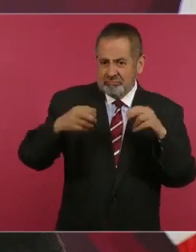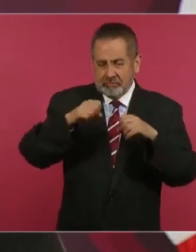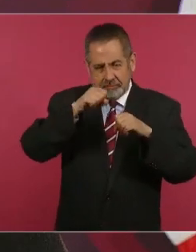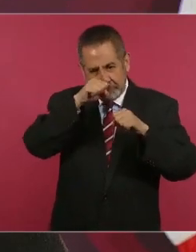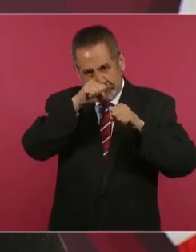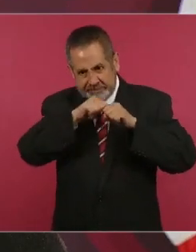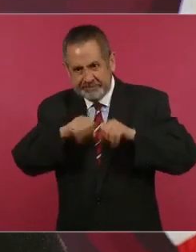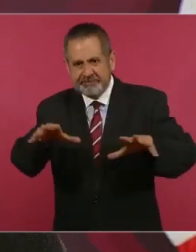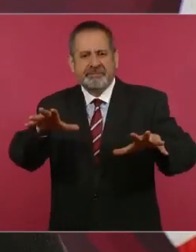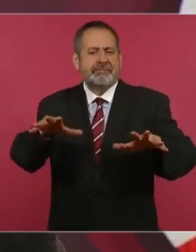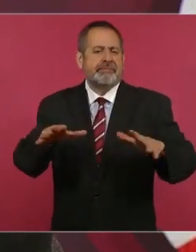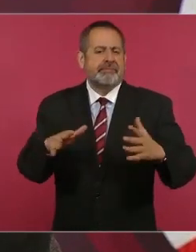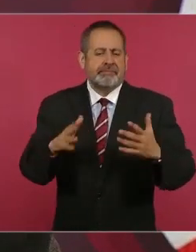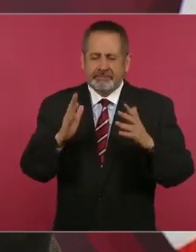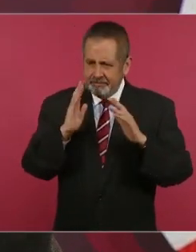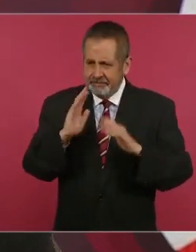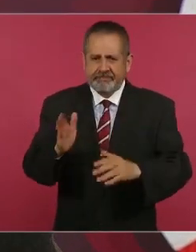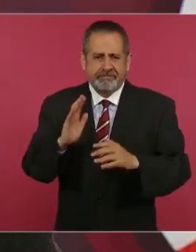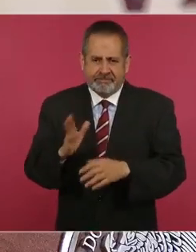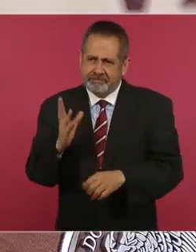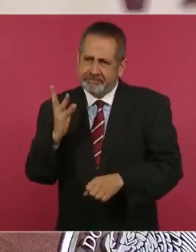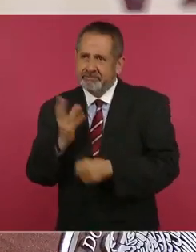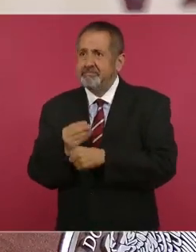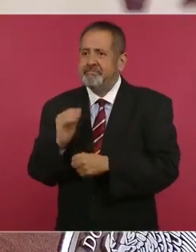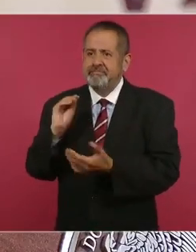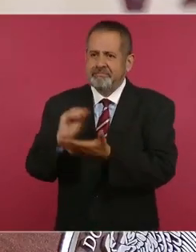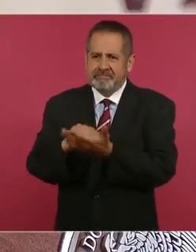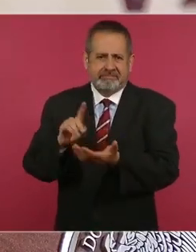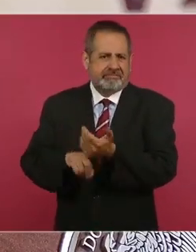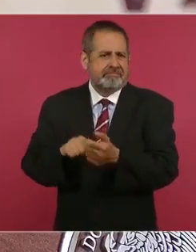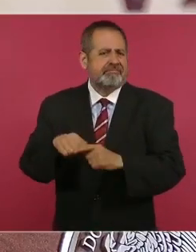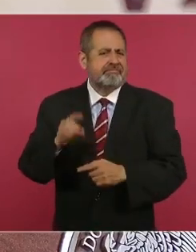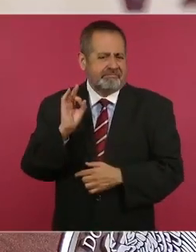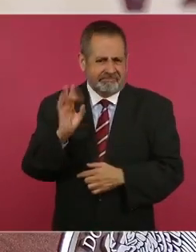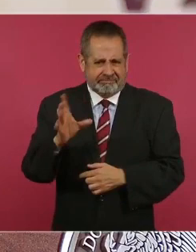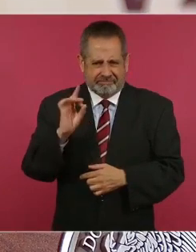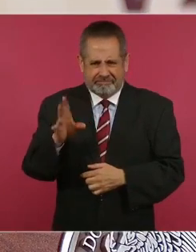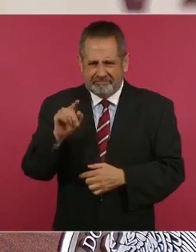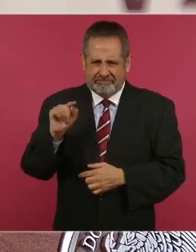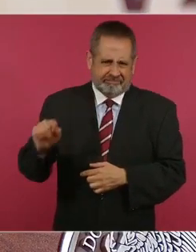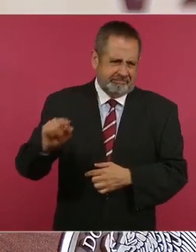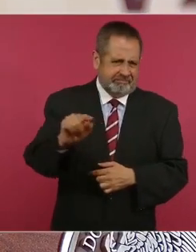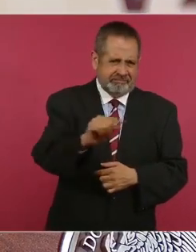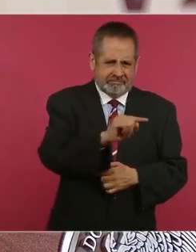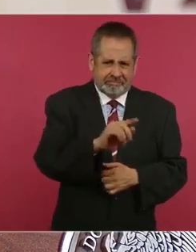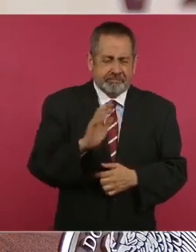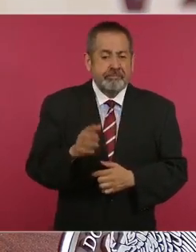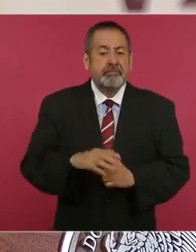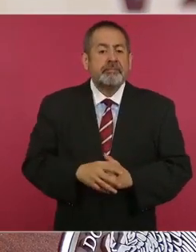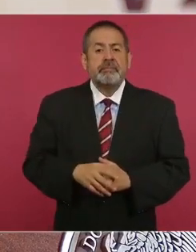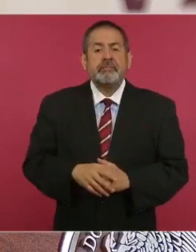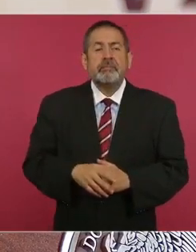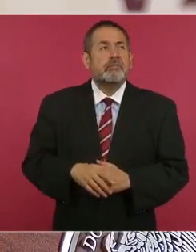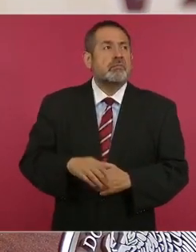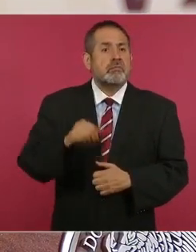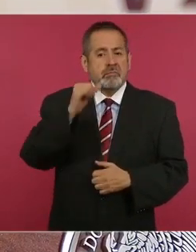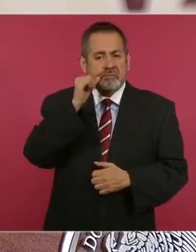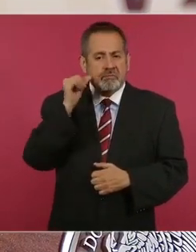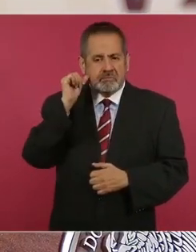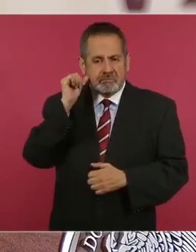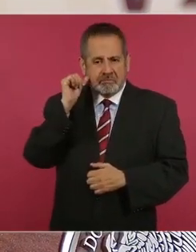están colocándose, ya ayer está